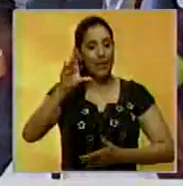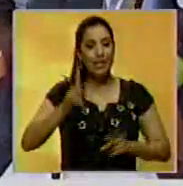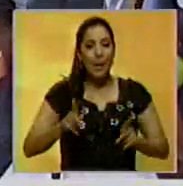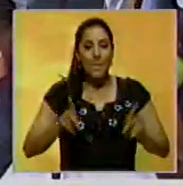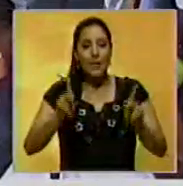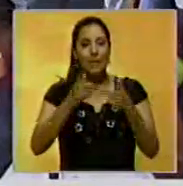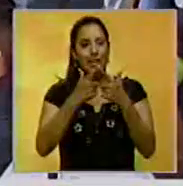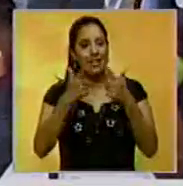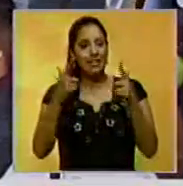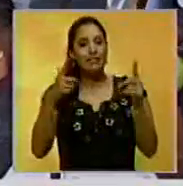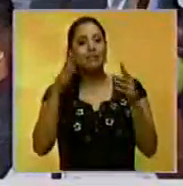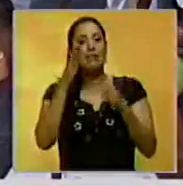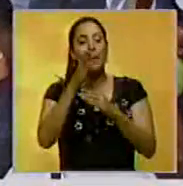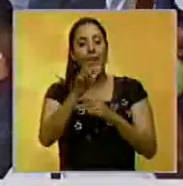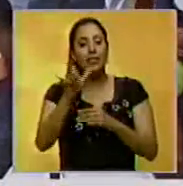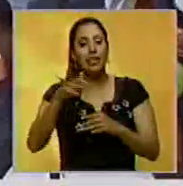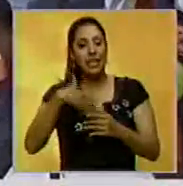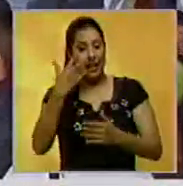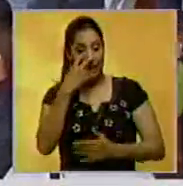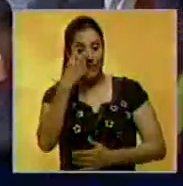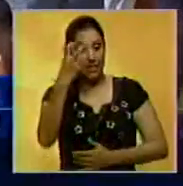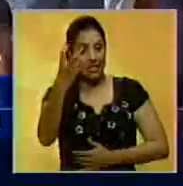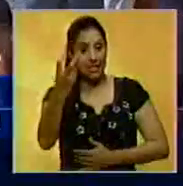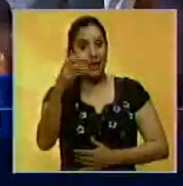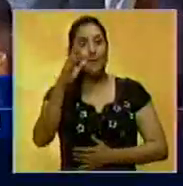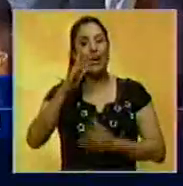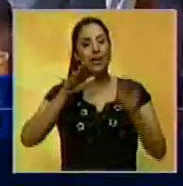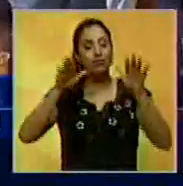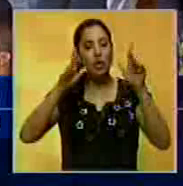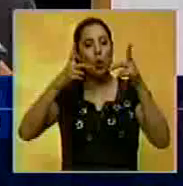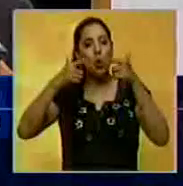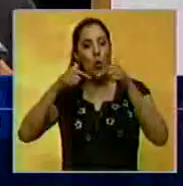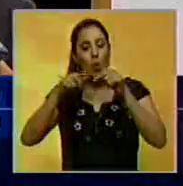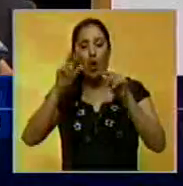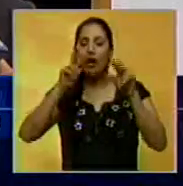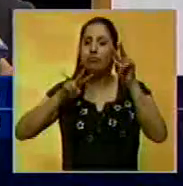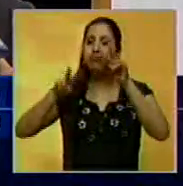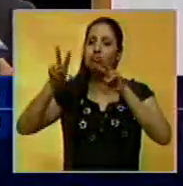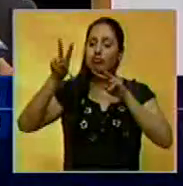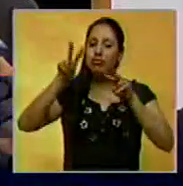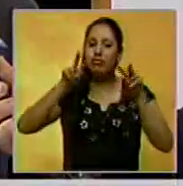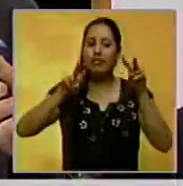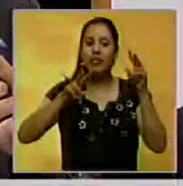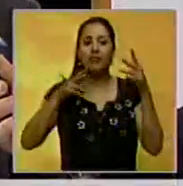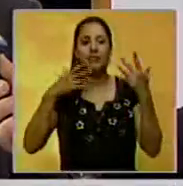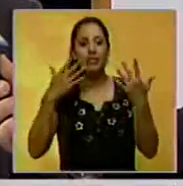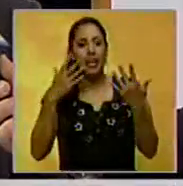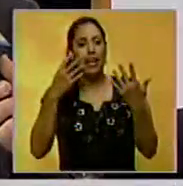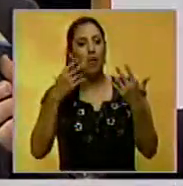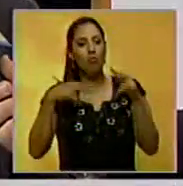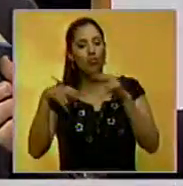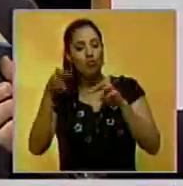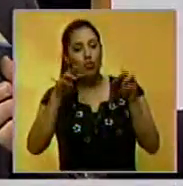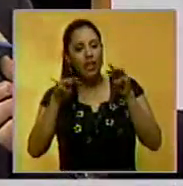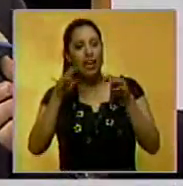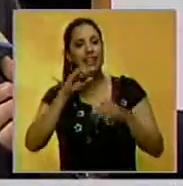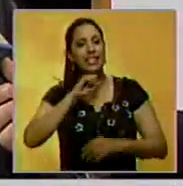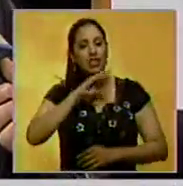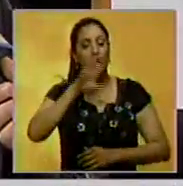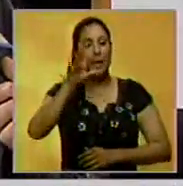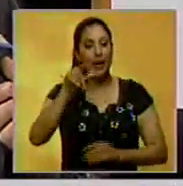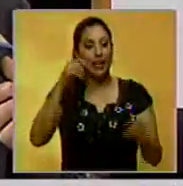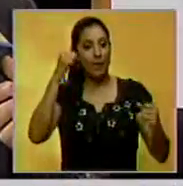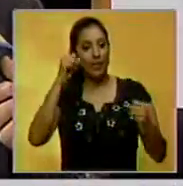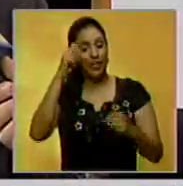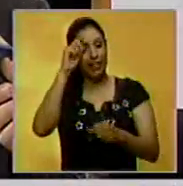permitiendo libre acceso a todos quienes quieran visitarla, para recorrer sus espacios, para ver la parte museística, la parte histórica, y para